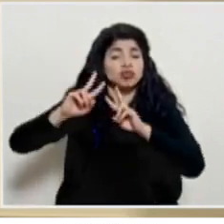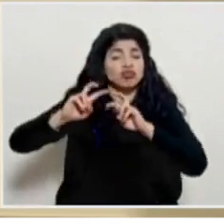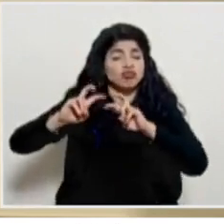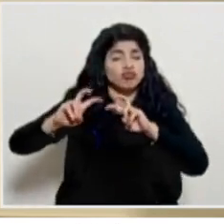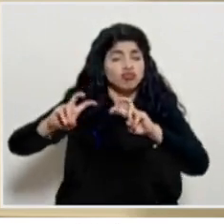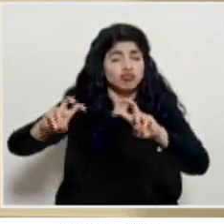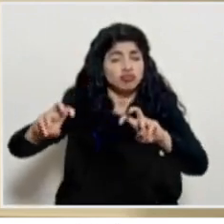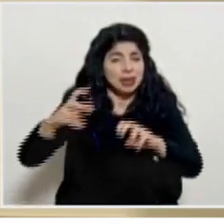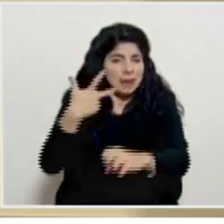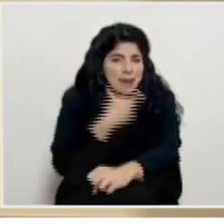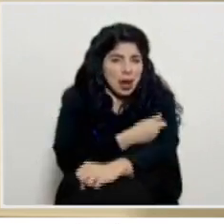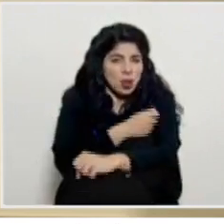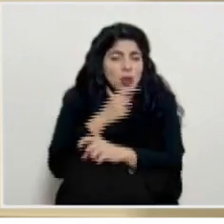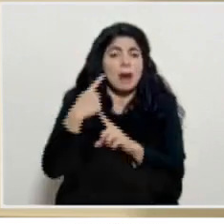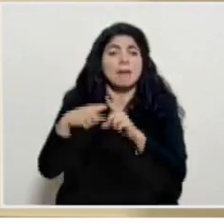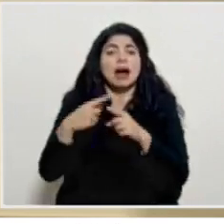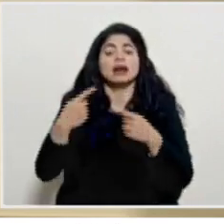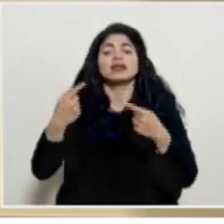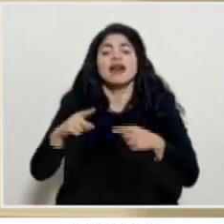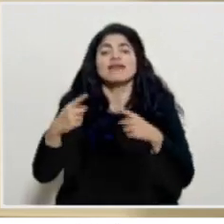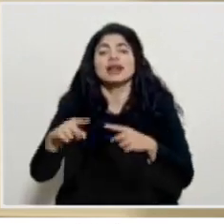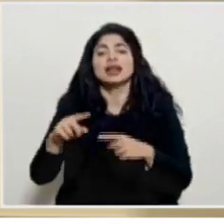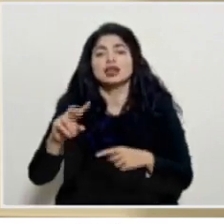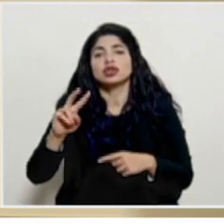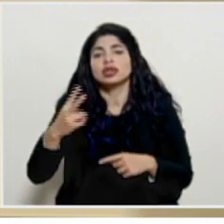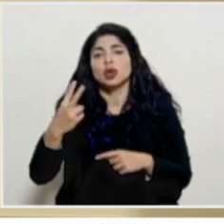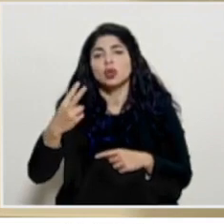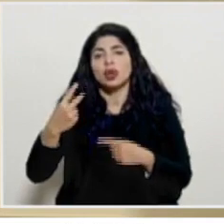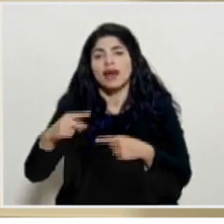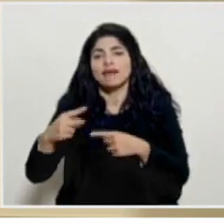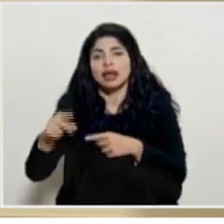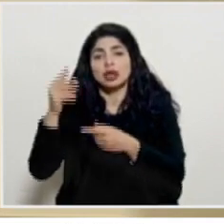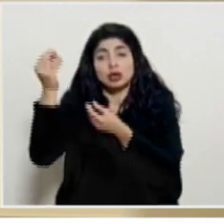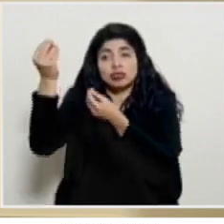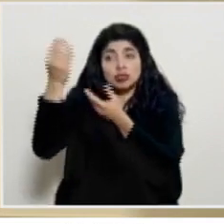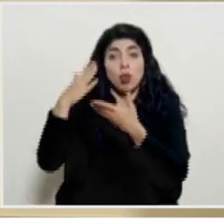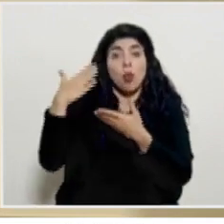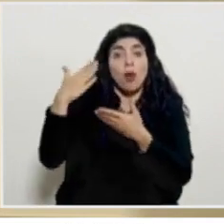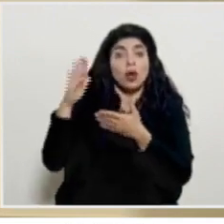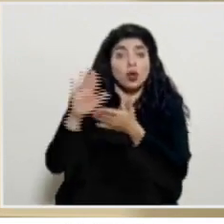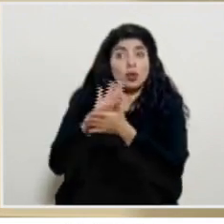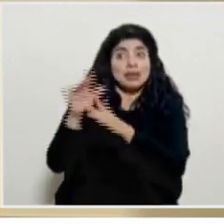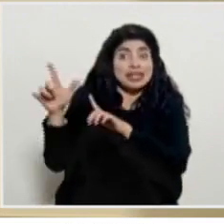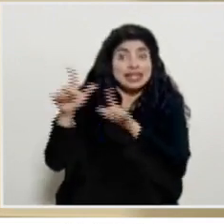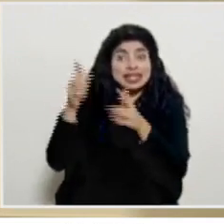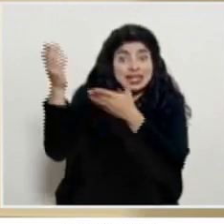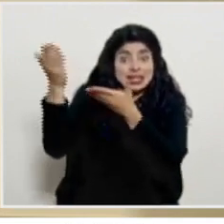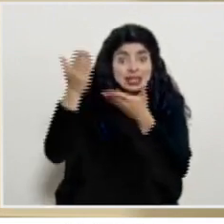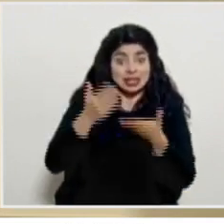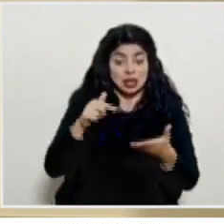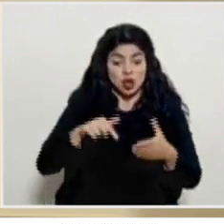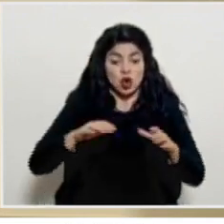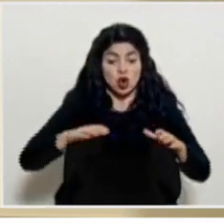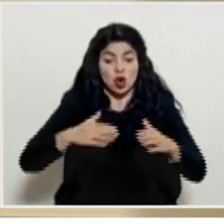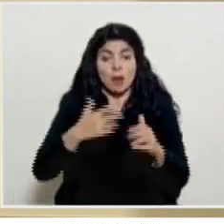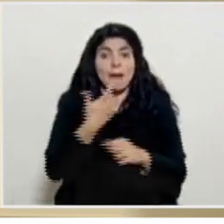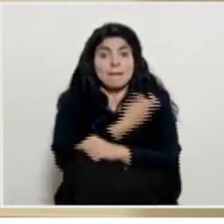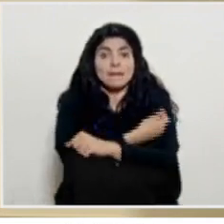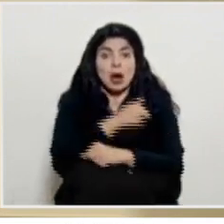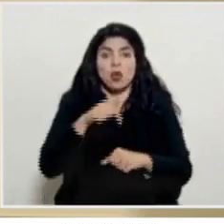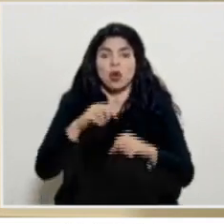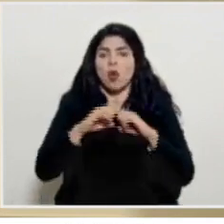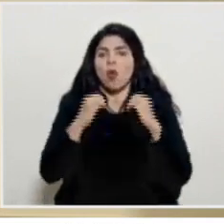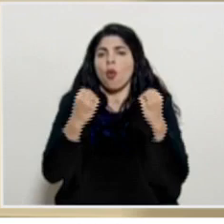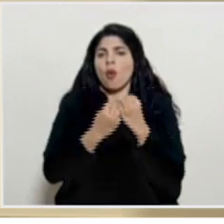de la vacuna y de los efectos secundarios cuando esa documentación esté la comisión de vacunas que es un órgano técnico